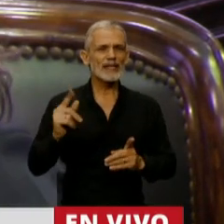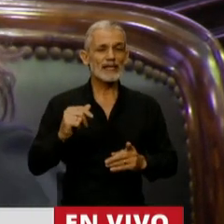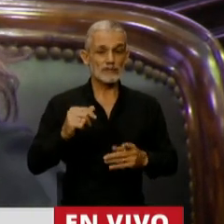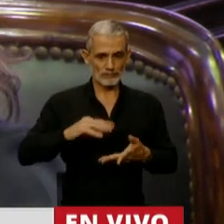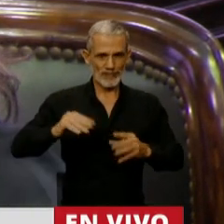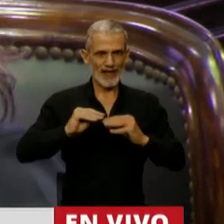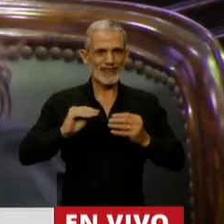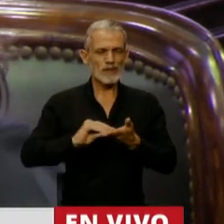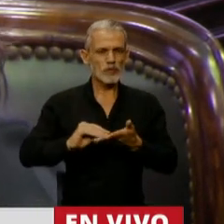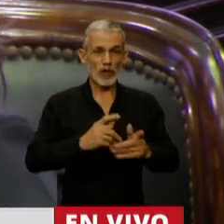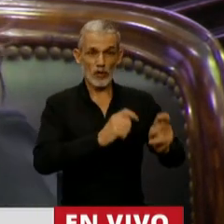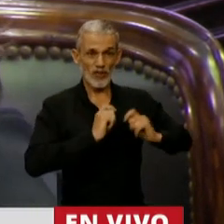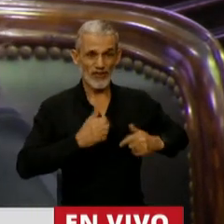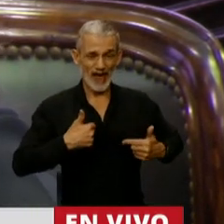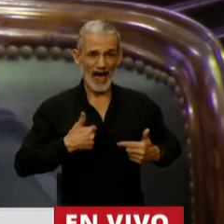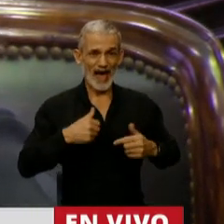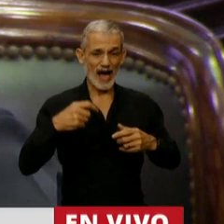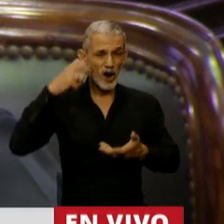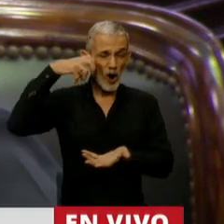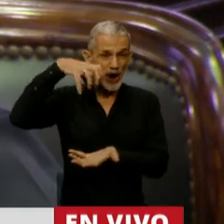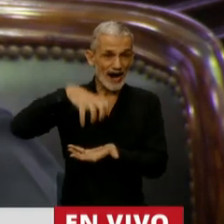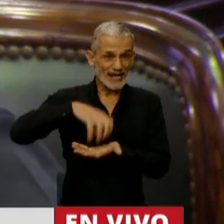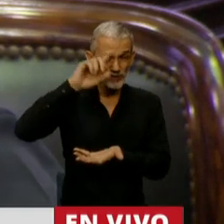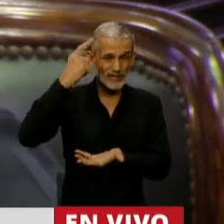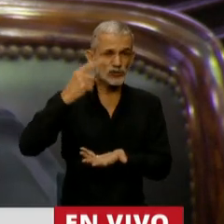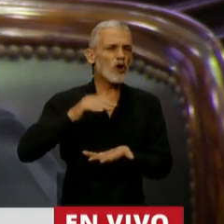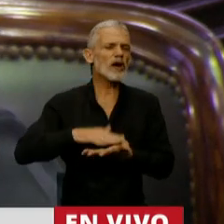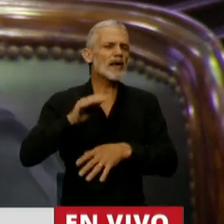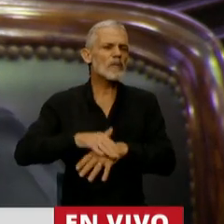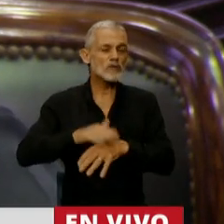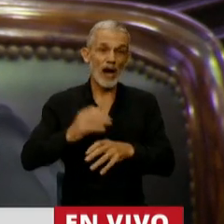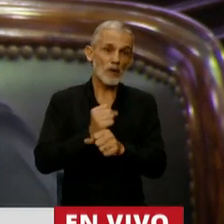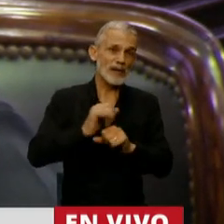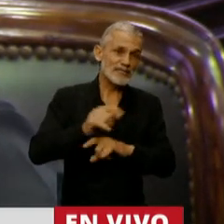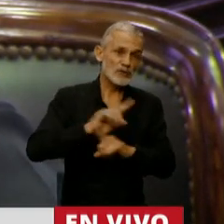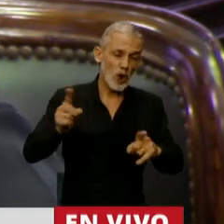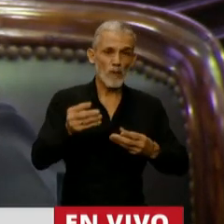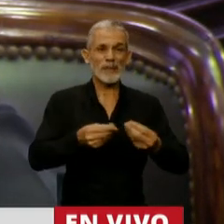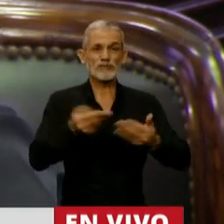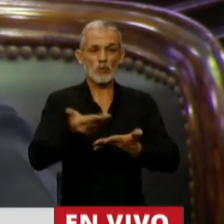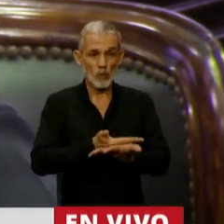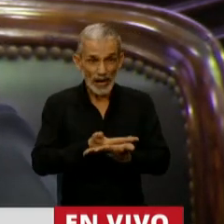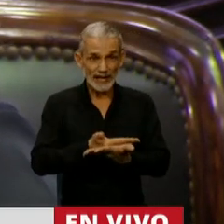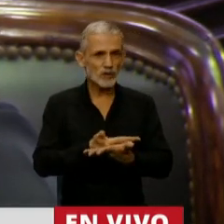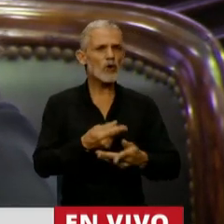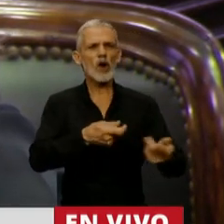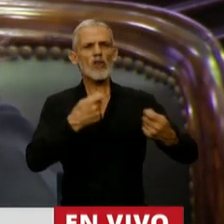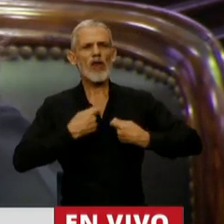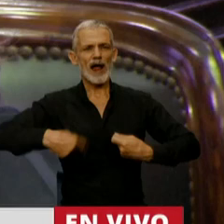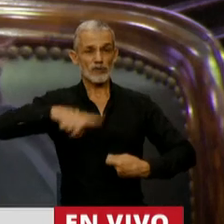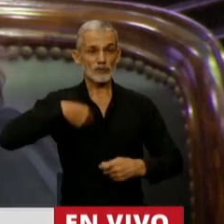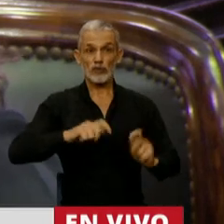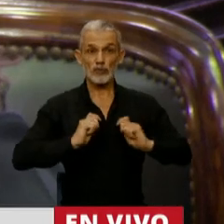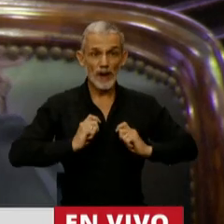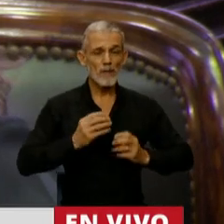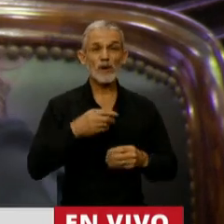al Congreso de la Nación la responsabilidad de aprobar el presupuesto, lo hace en